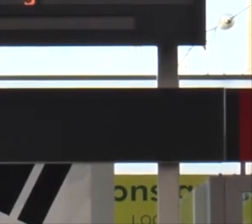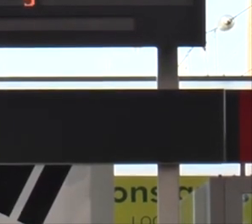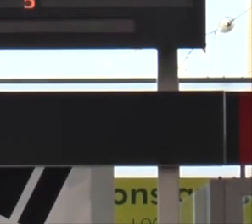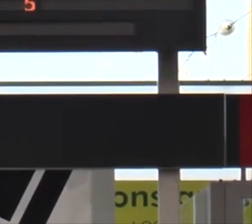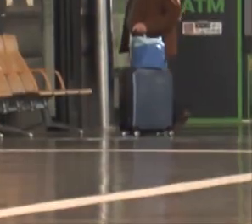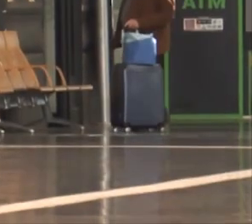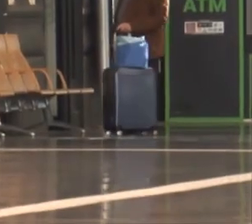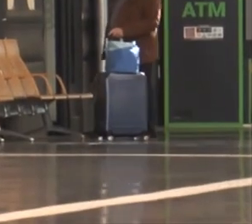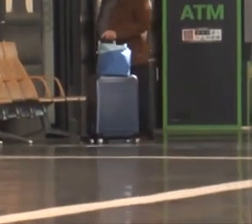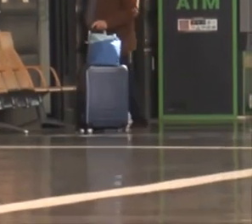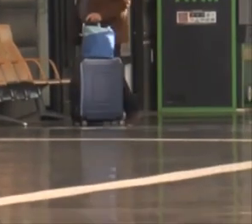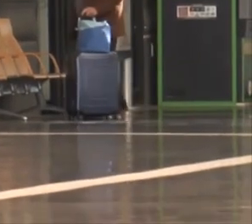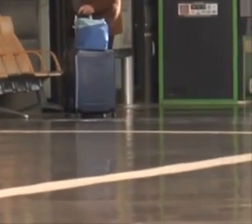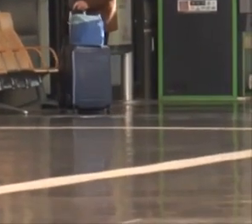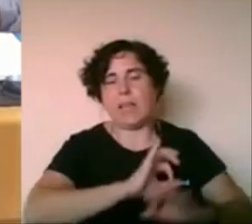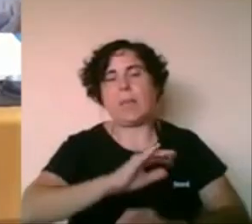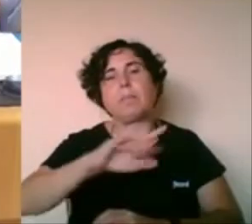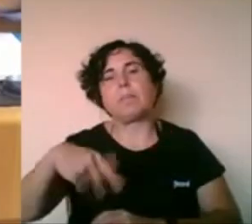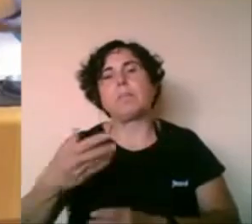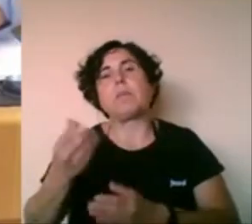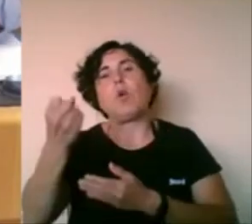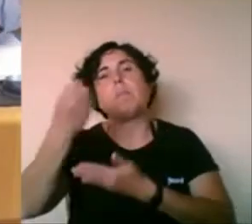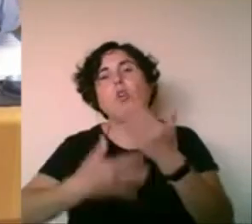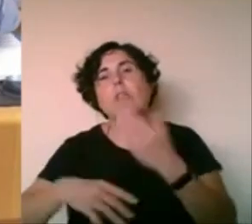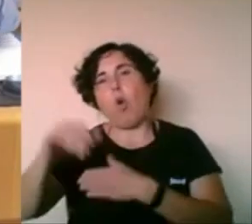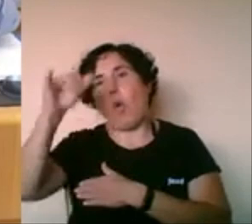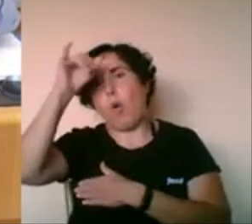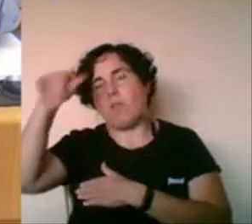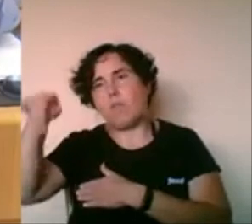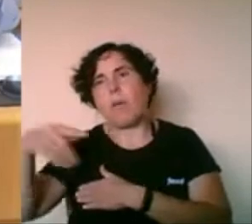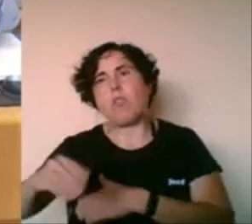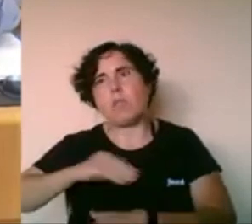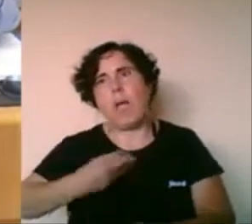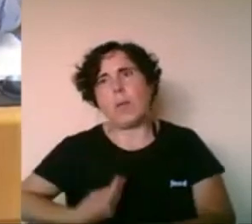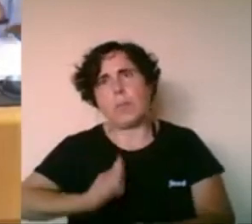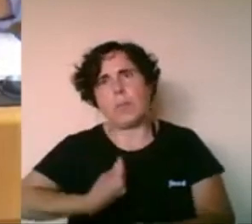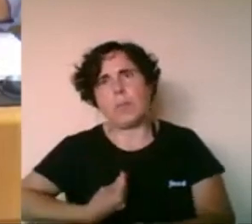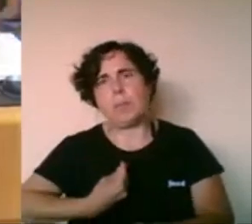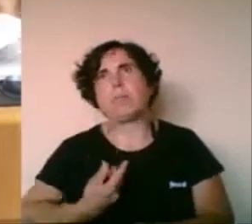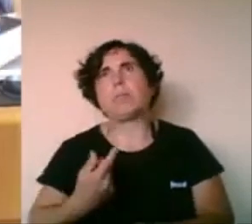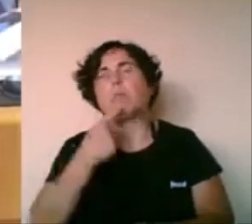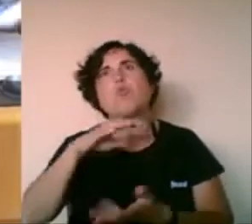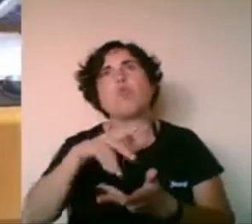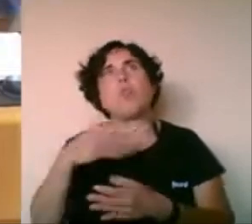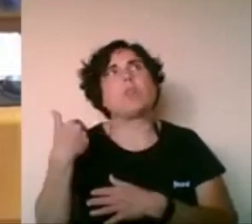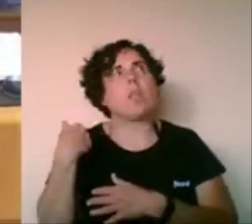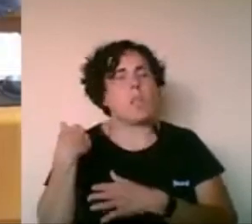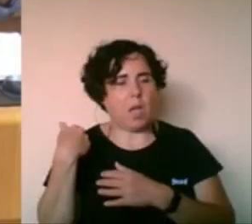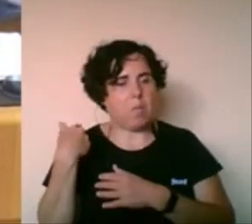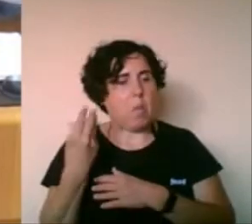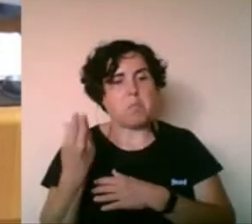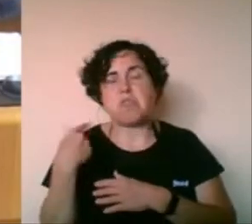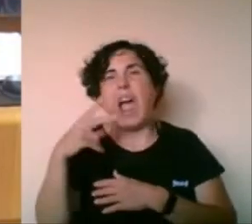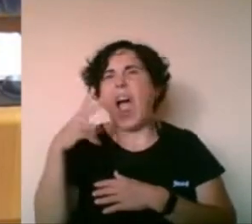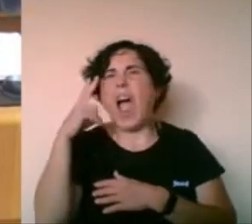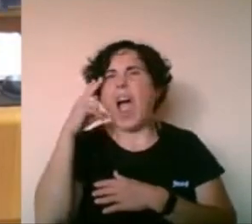cost con Madrid como el que ya tiene en otras provincias. Hay una noticia esperanzadora de hace no mucho tiempo, de agosto, donde decía